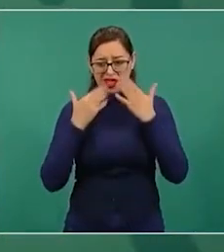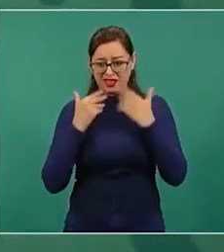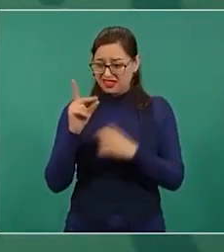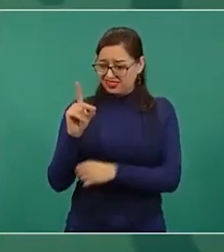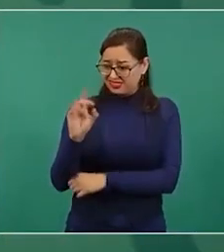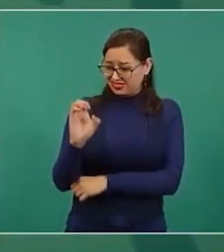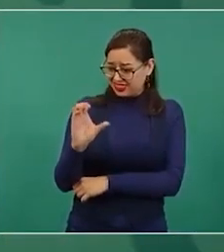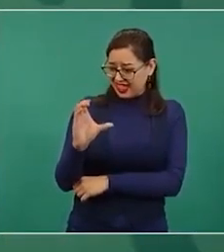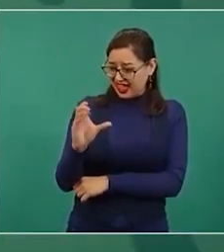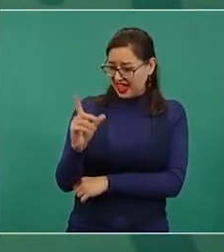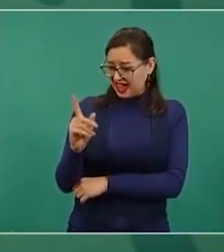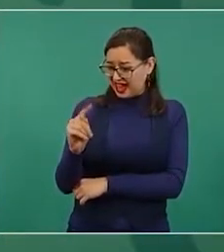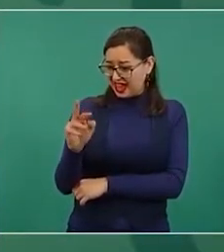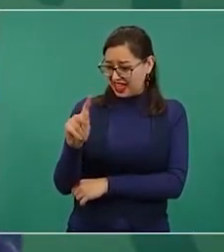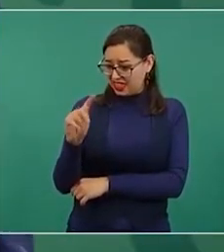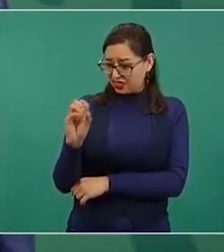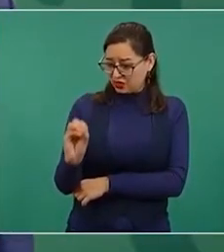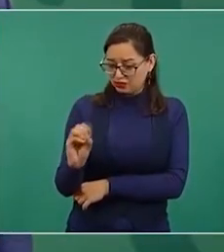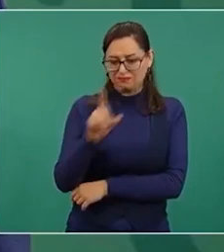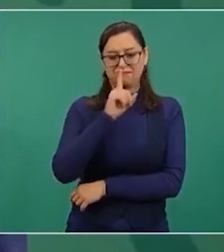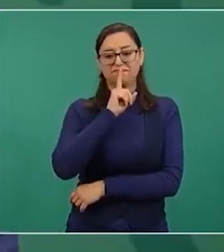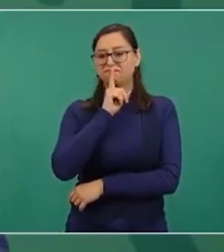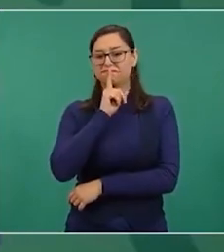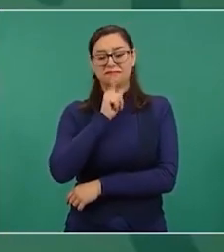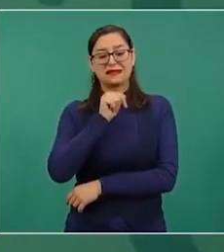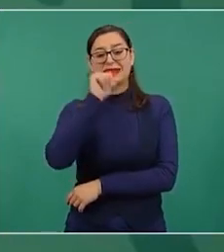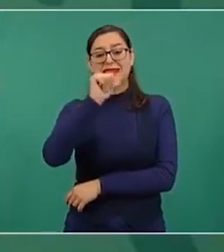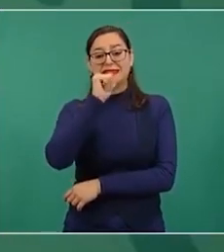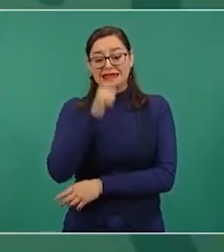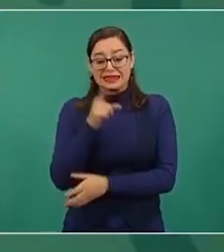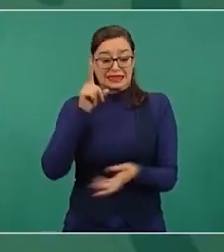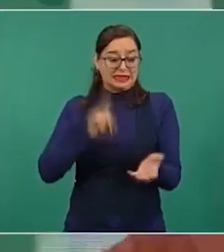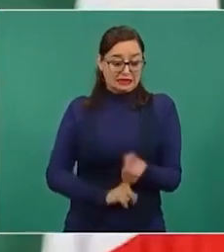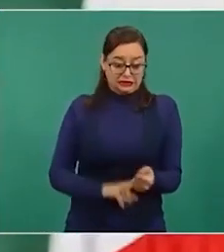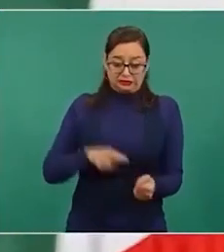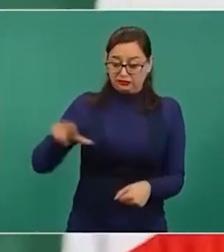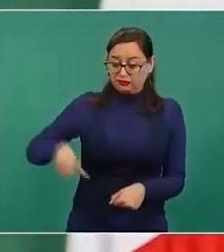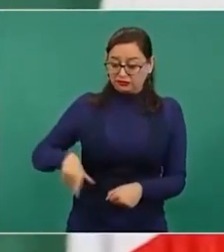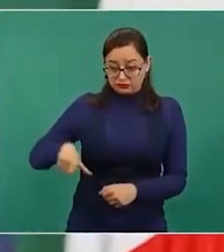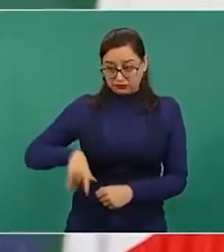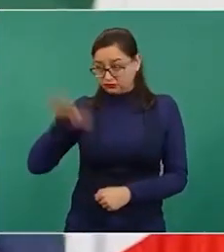terminar las obras porque